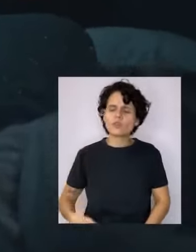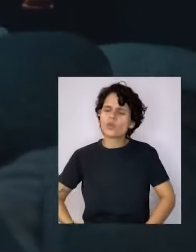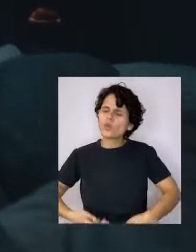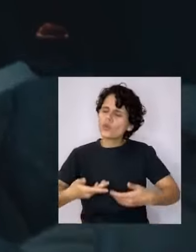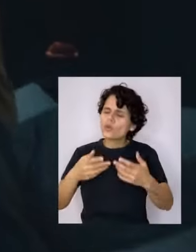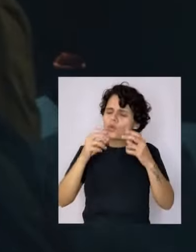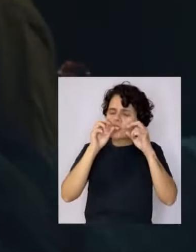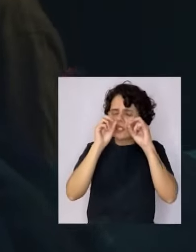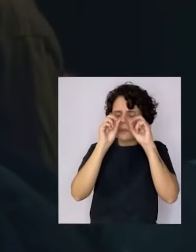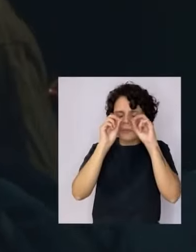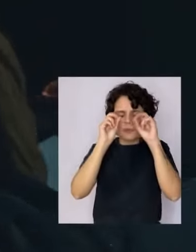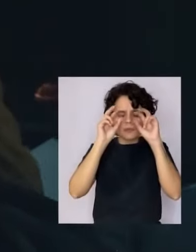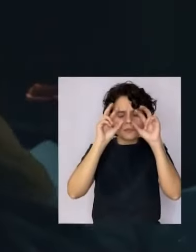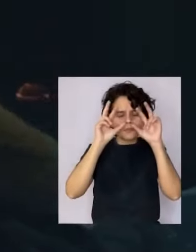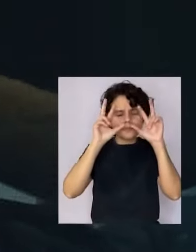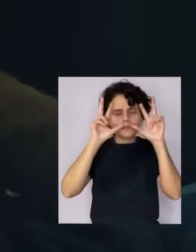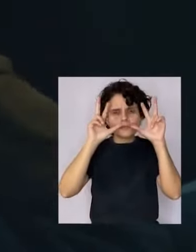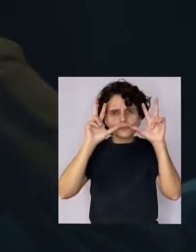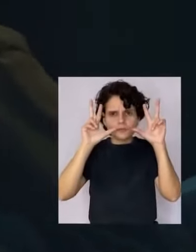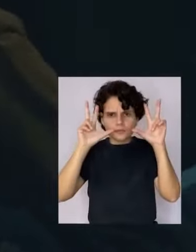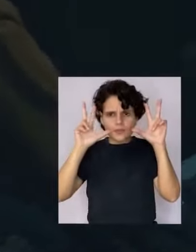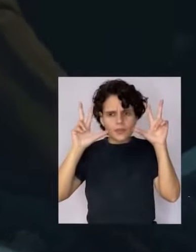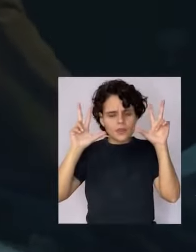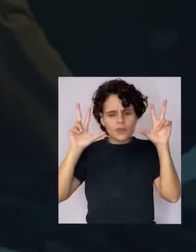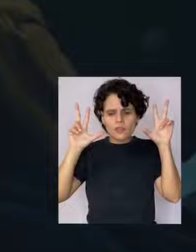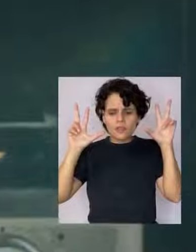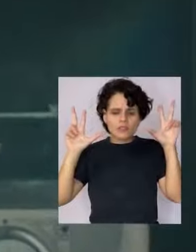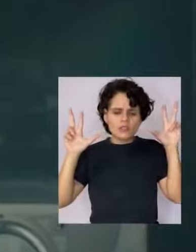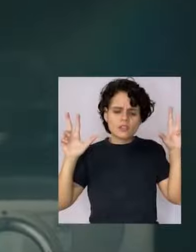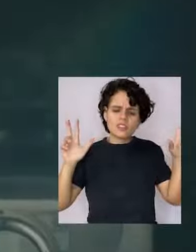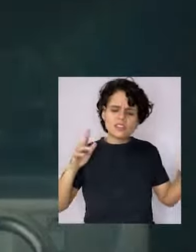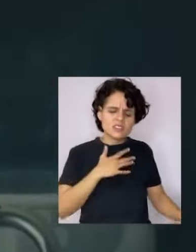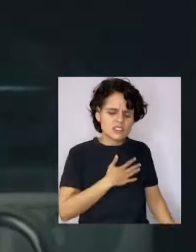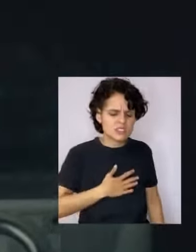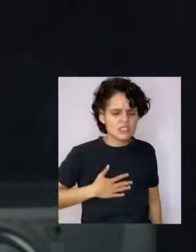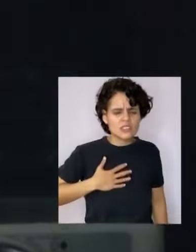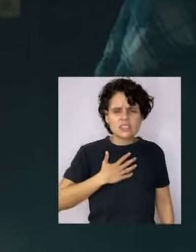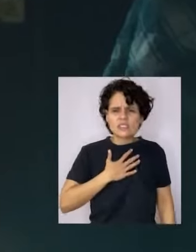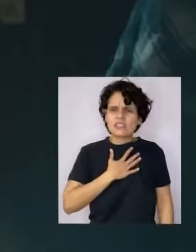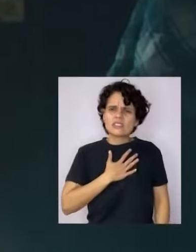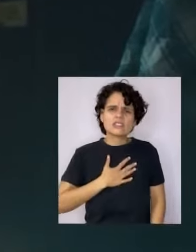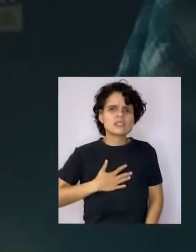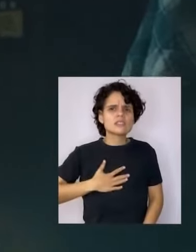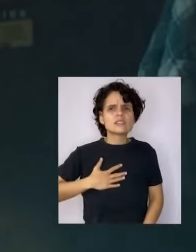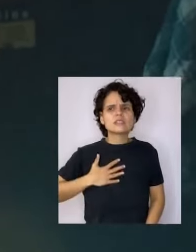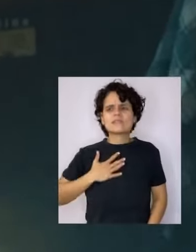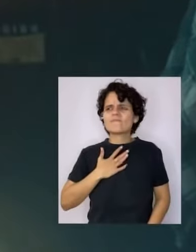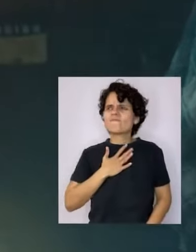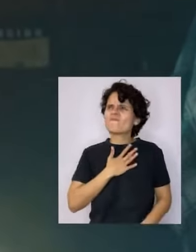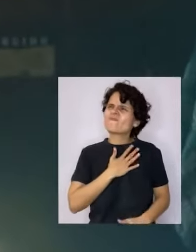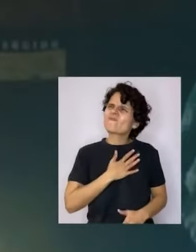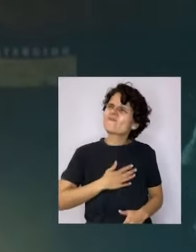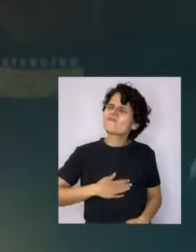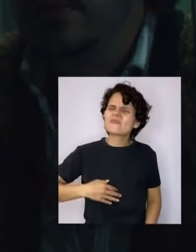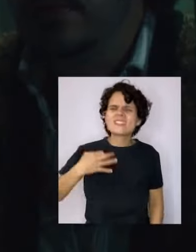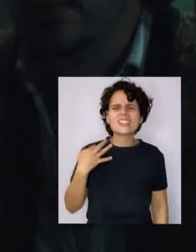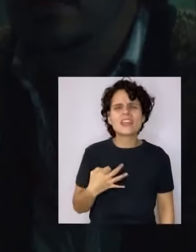desperté dispuesta a enfrentarme